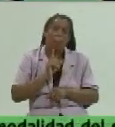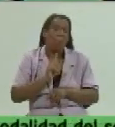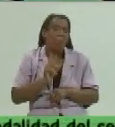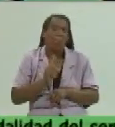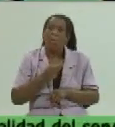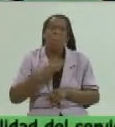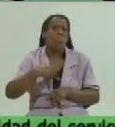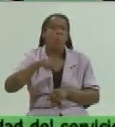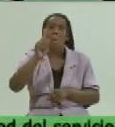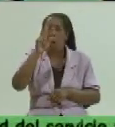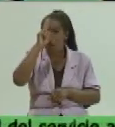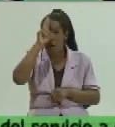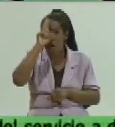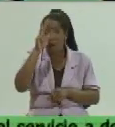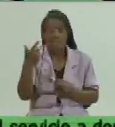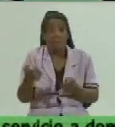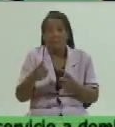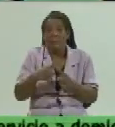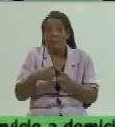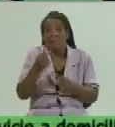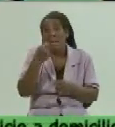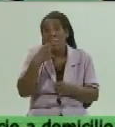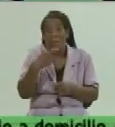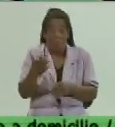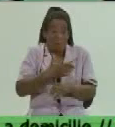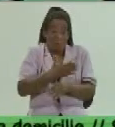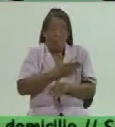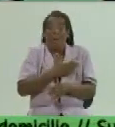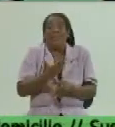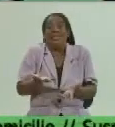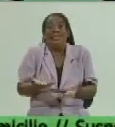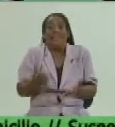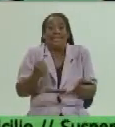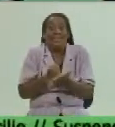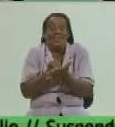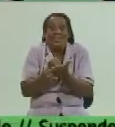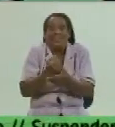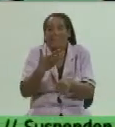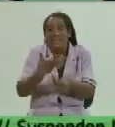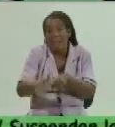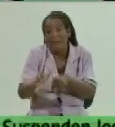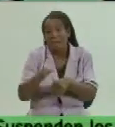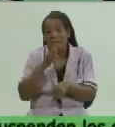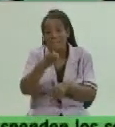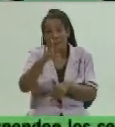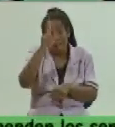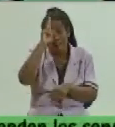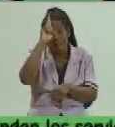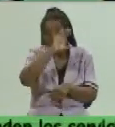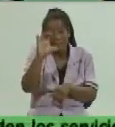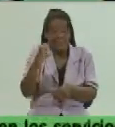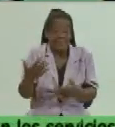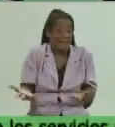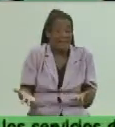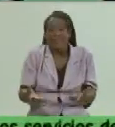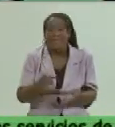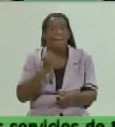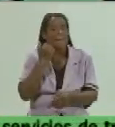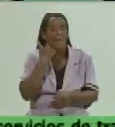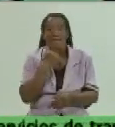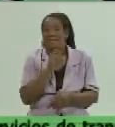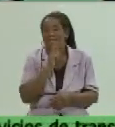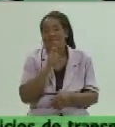se pueden hacer los tratamientos preventivos, y desgraciadamente llegan tarde al sistema, y entonces es más difícil